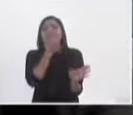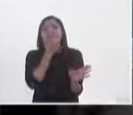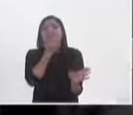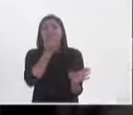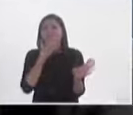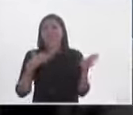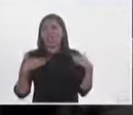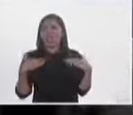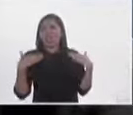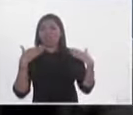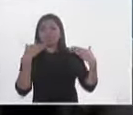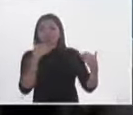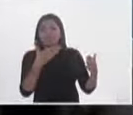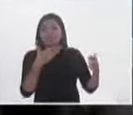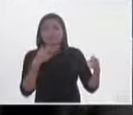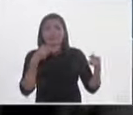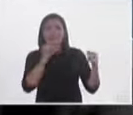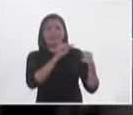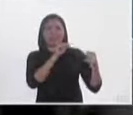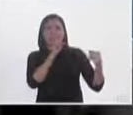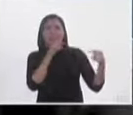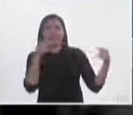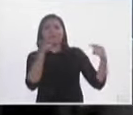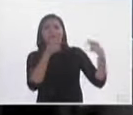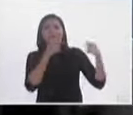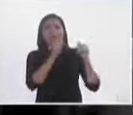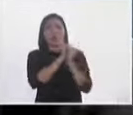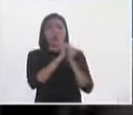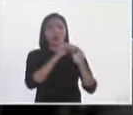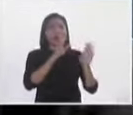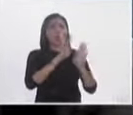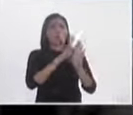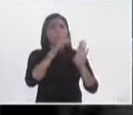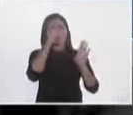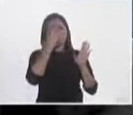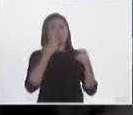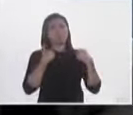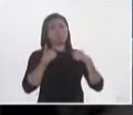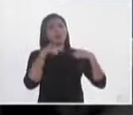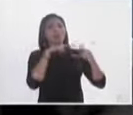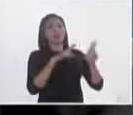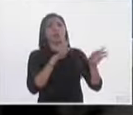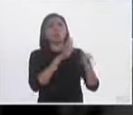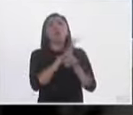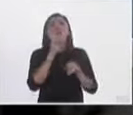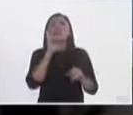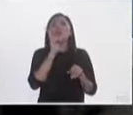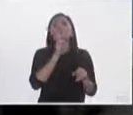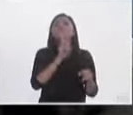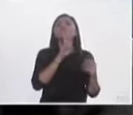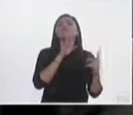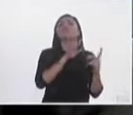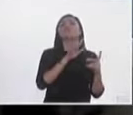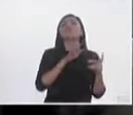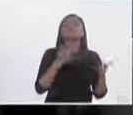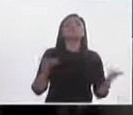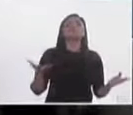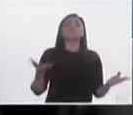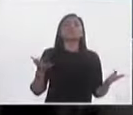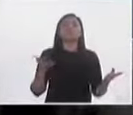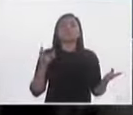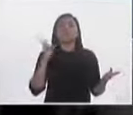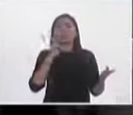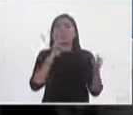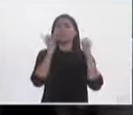algunos de debacle de la representación político-electoral en el país. ¿Cuáles son los resultados? Sorprendieron a todos. decir,